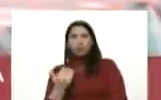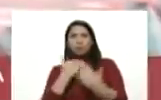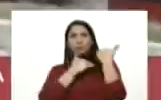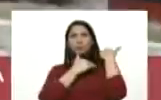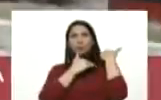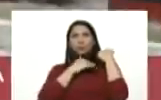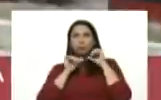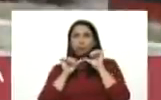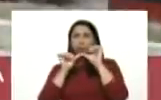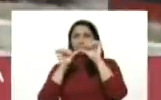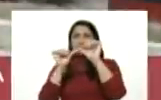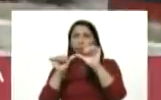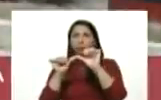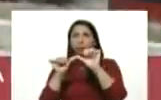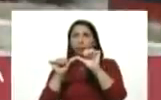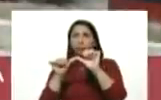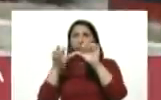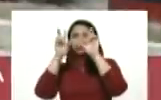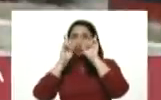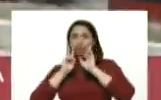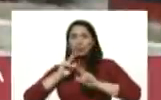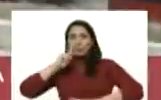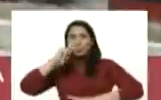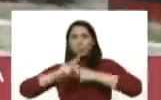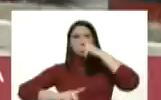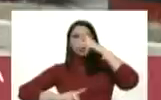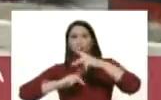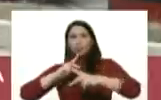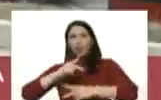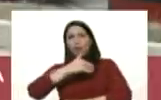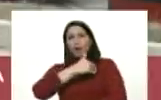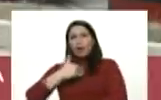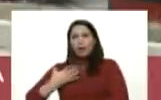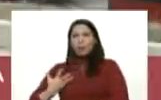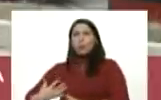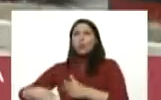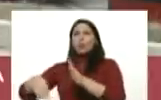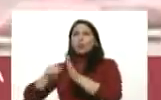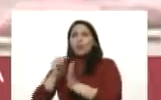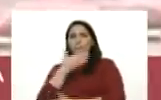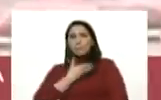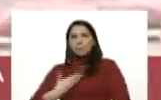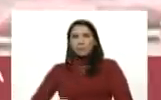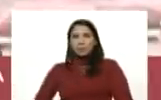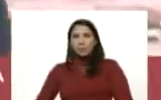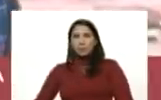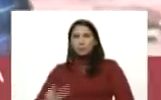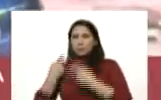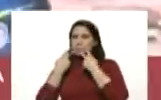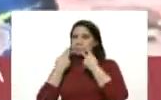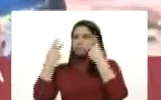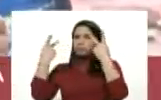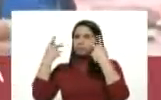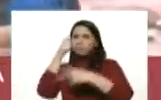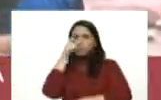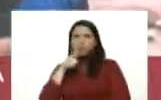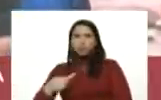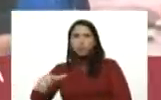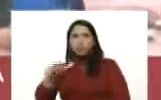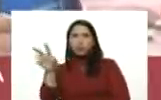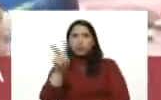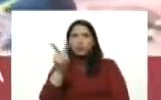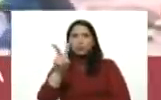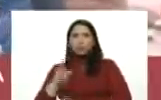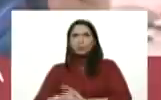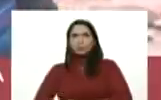mantenimiento y producción queremos una vez más presidente manifestarle al pueblo de Venezuela